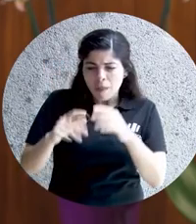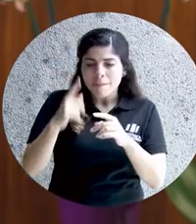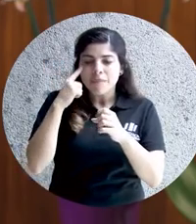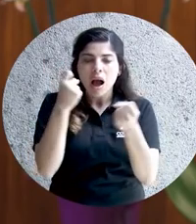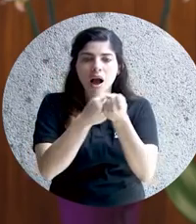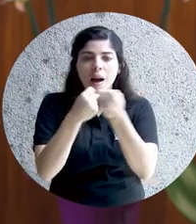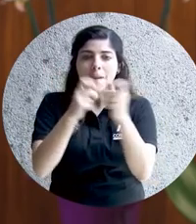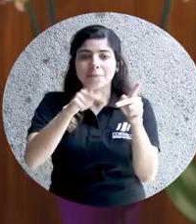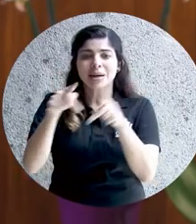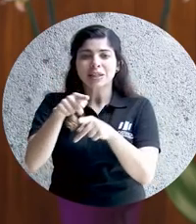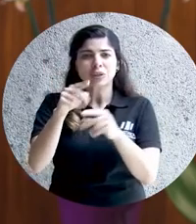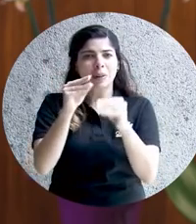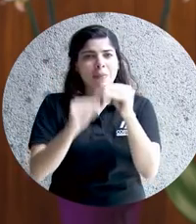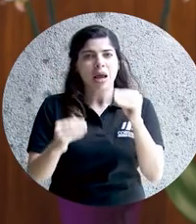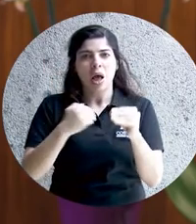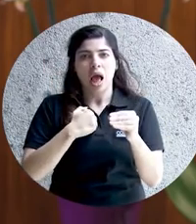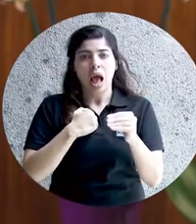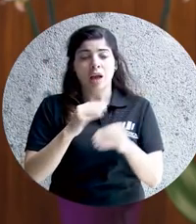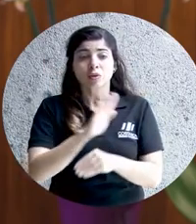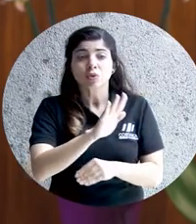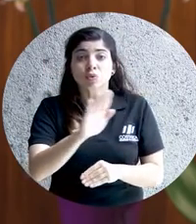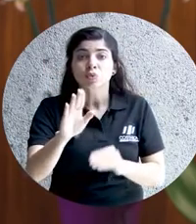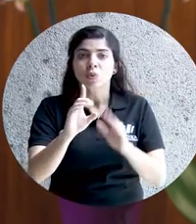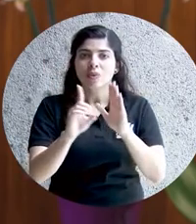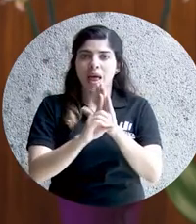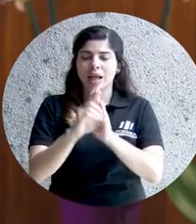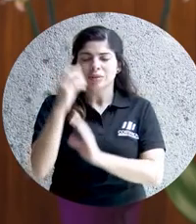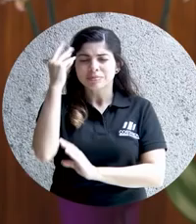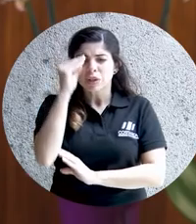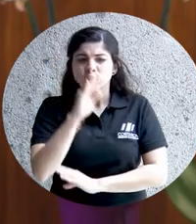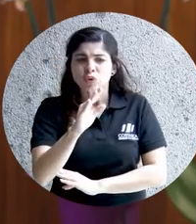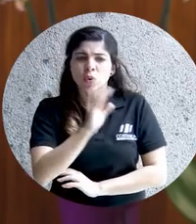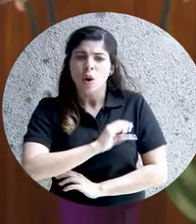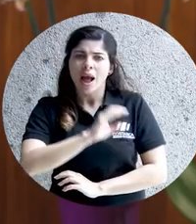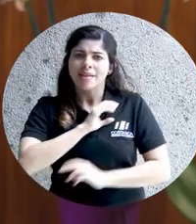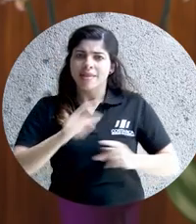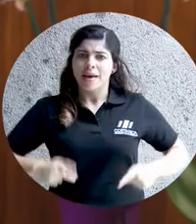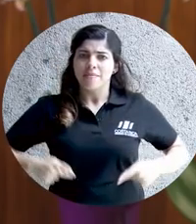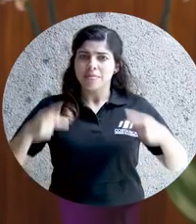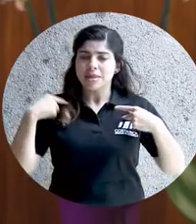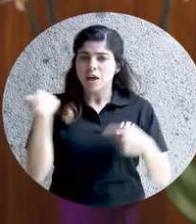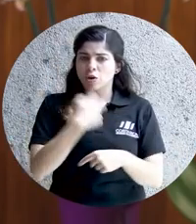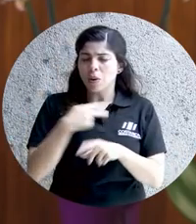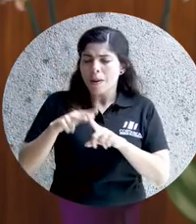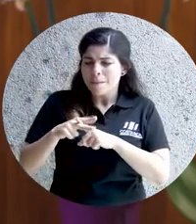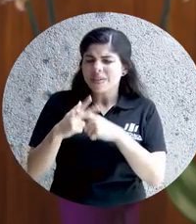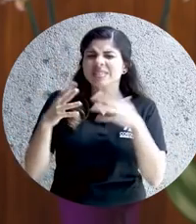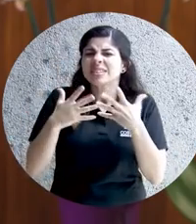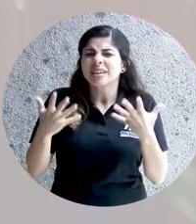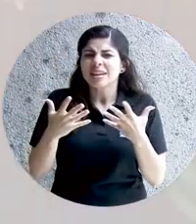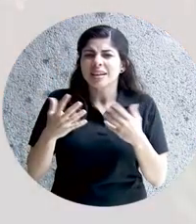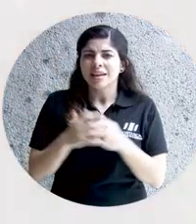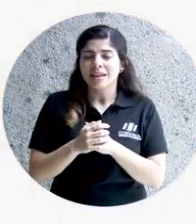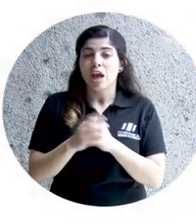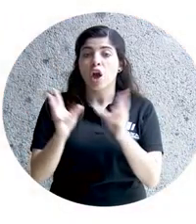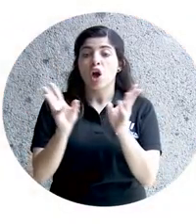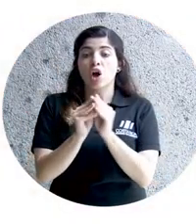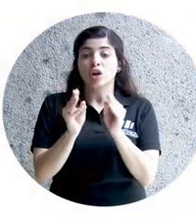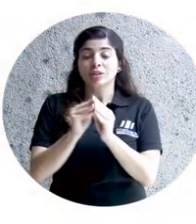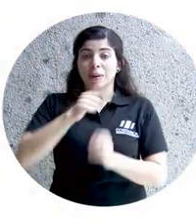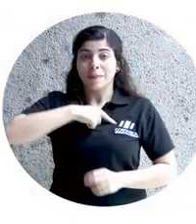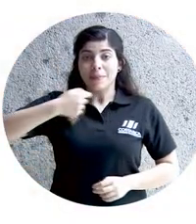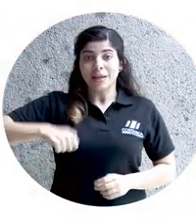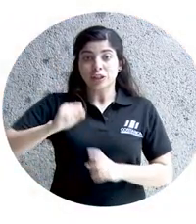en las personas que menos tienen, en sus derechos, en su calidad de vida. Comenzamos por articular el